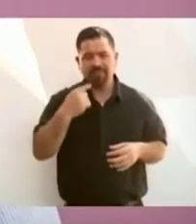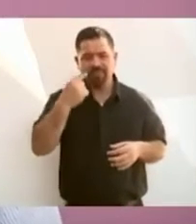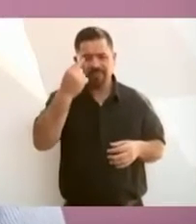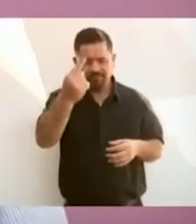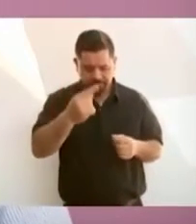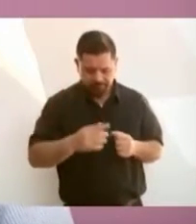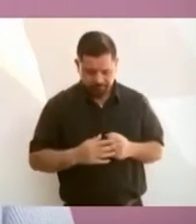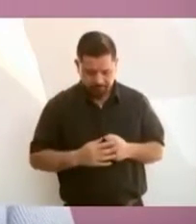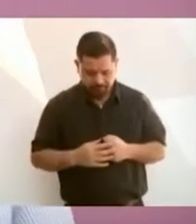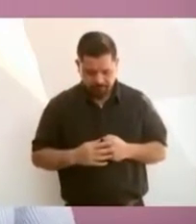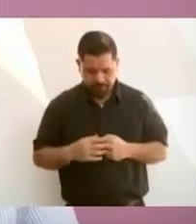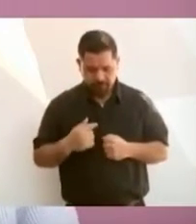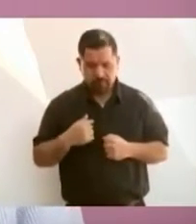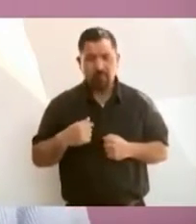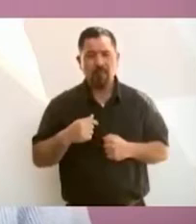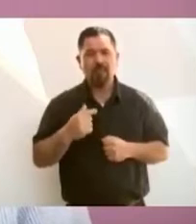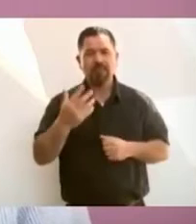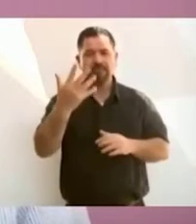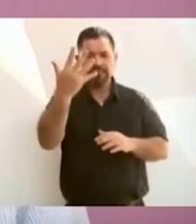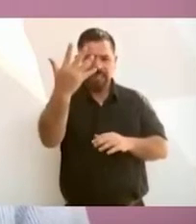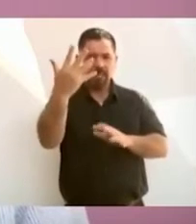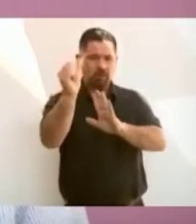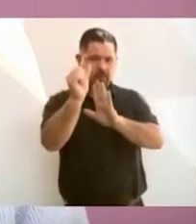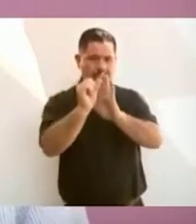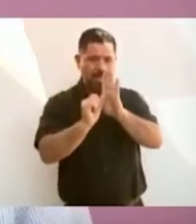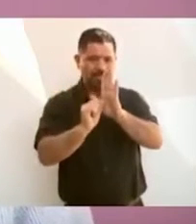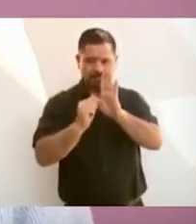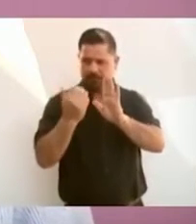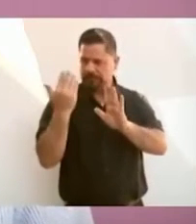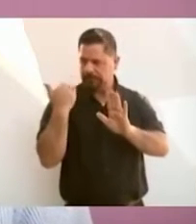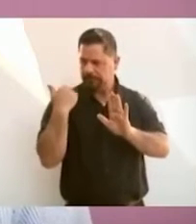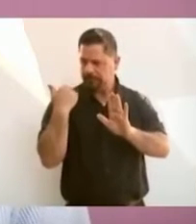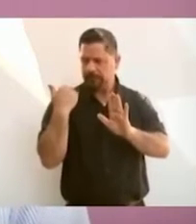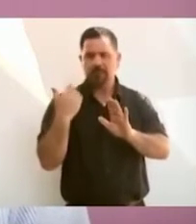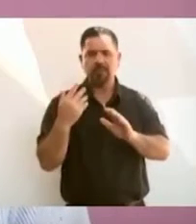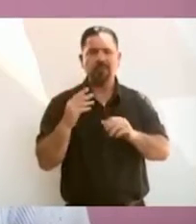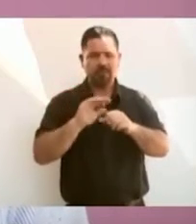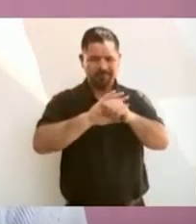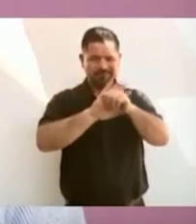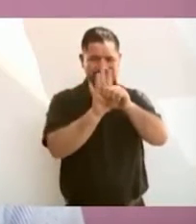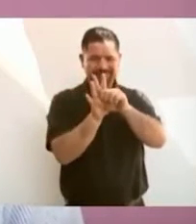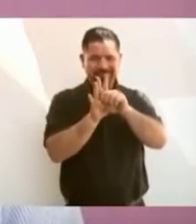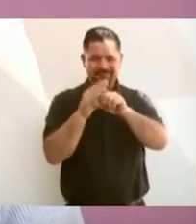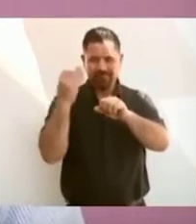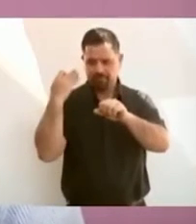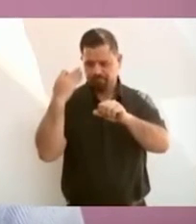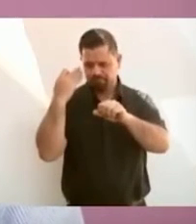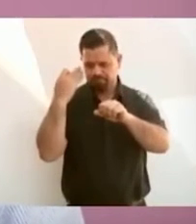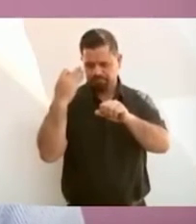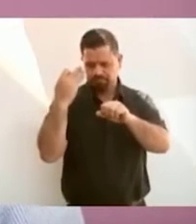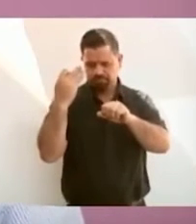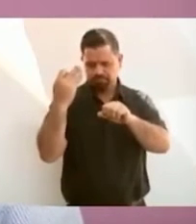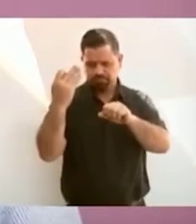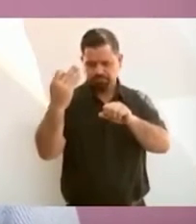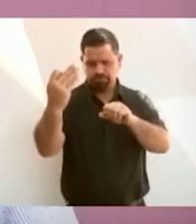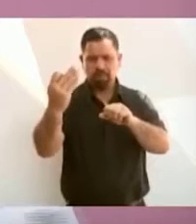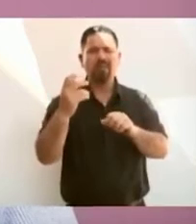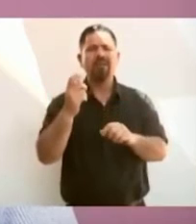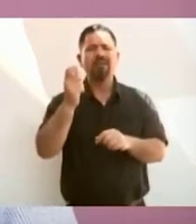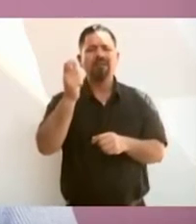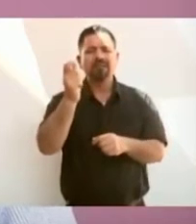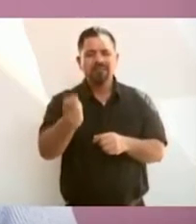sólo en cinco meses por la pandemia se